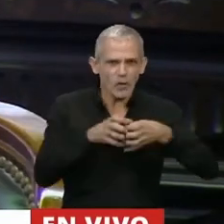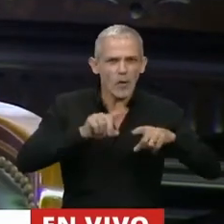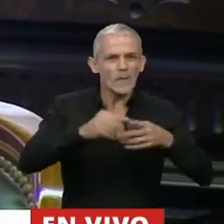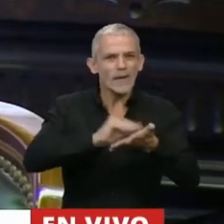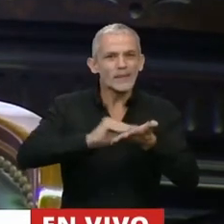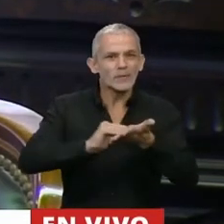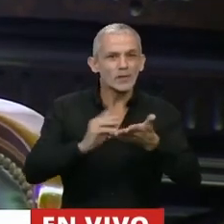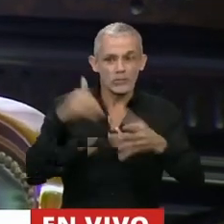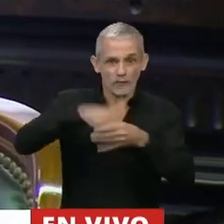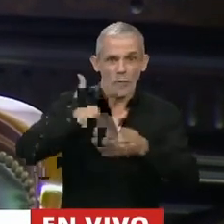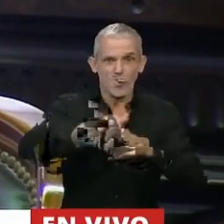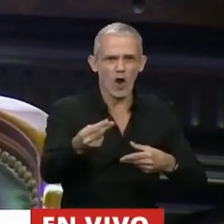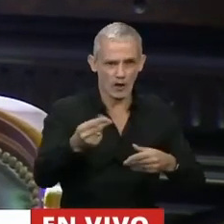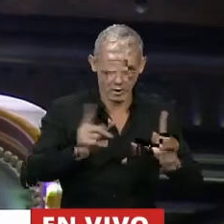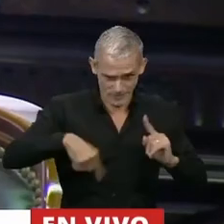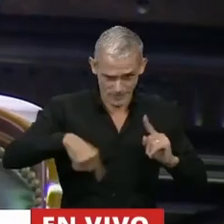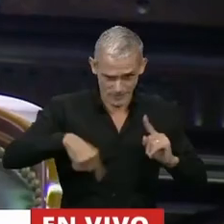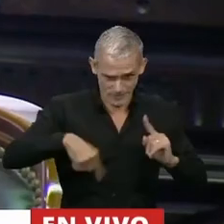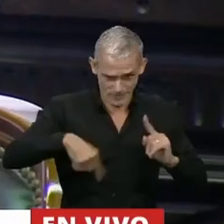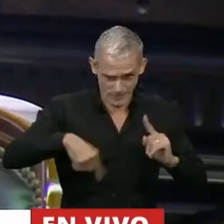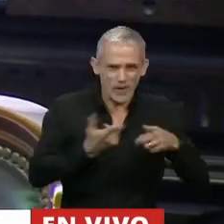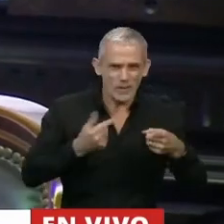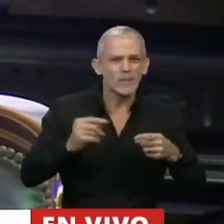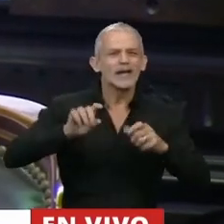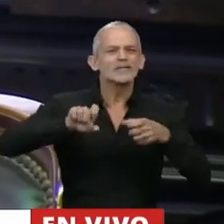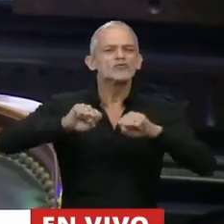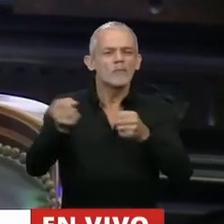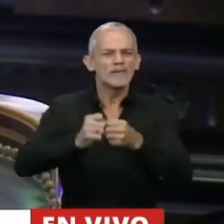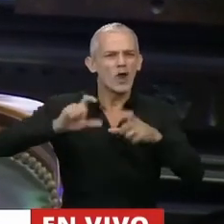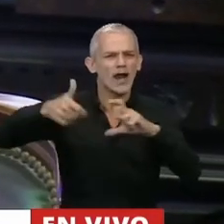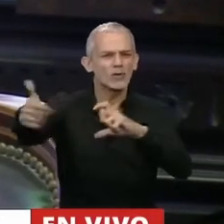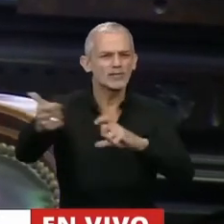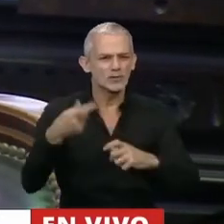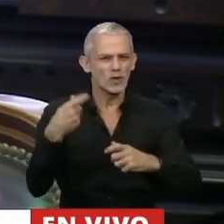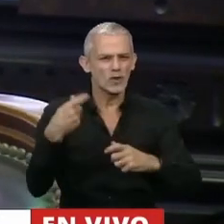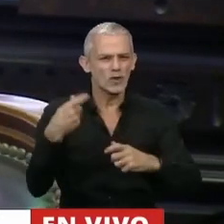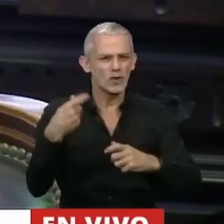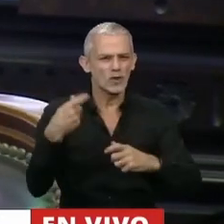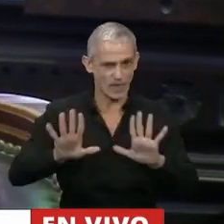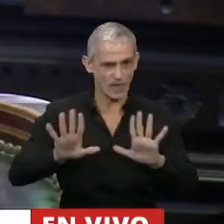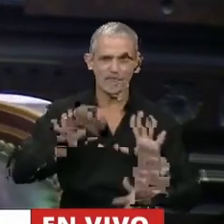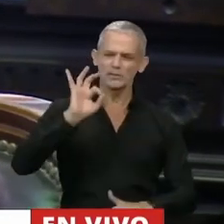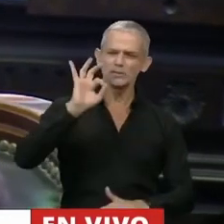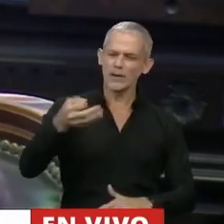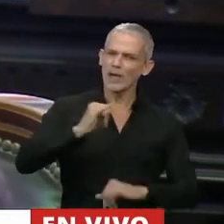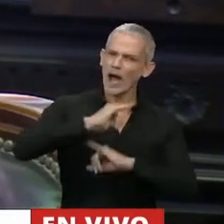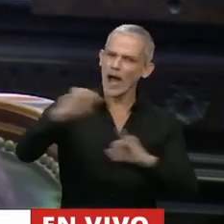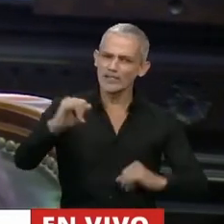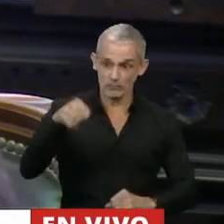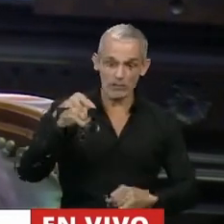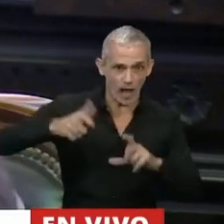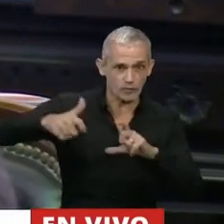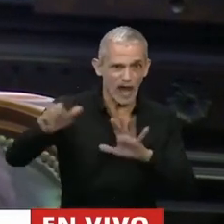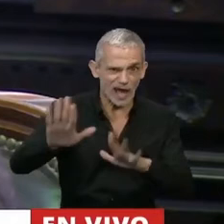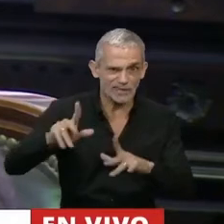diputados que votamos en contra de la suspensión de la movilidad jubilatoria porque advertíamos que no era